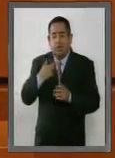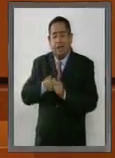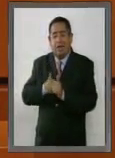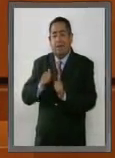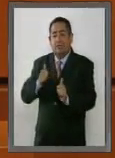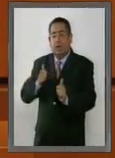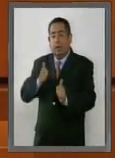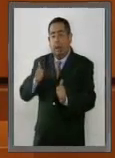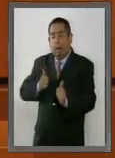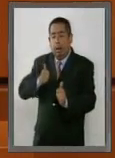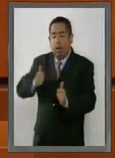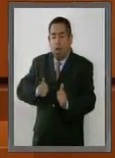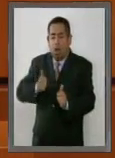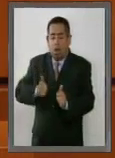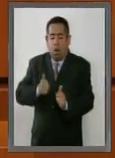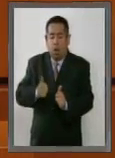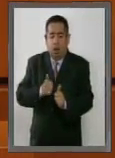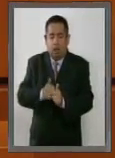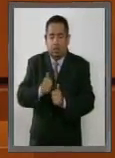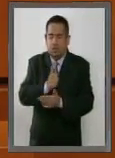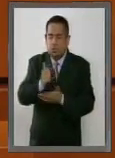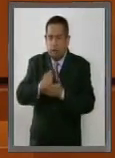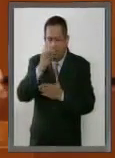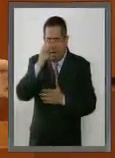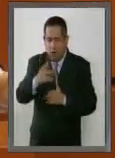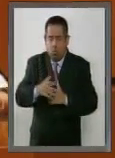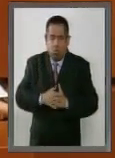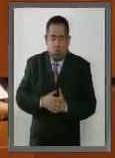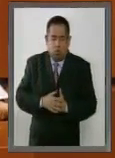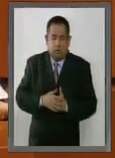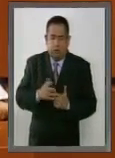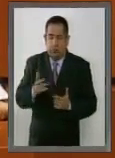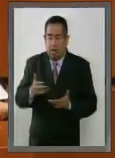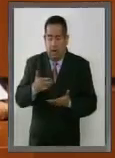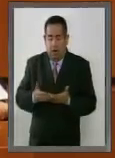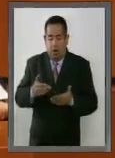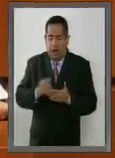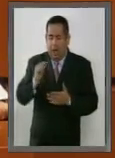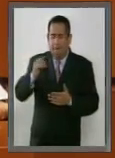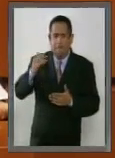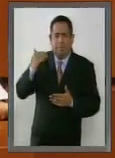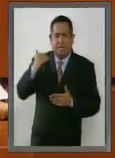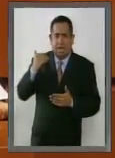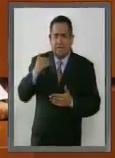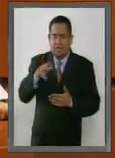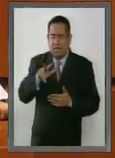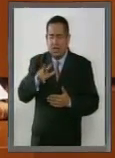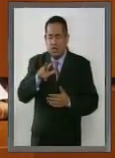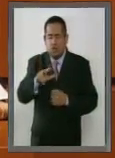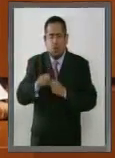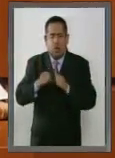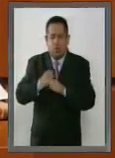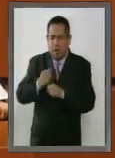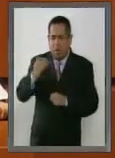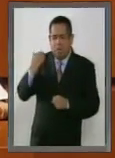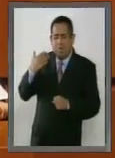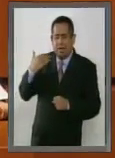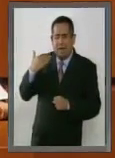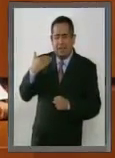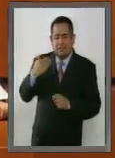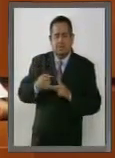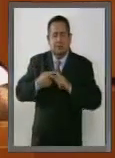democrático de la Ciudad de México, al grado que fue apenas hace 18 años que se